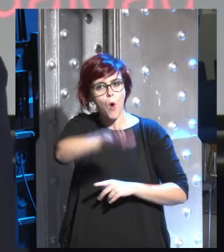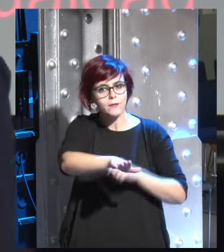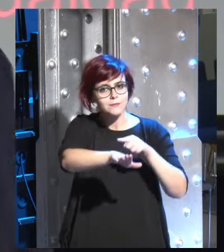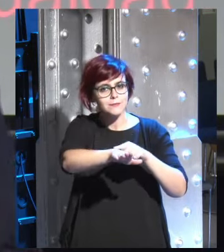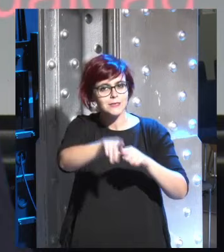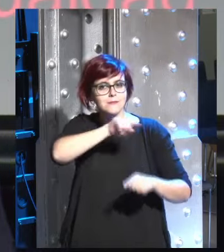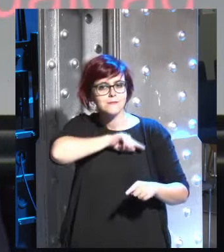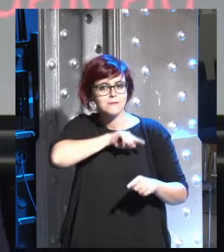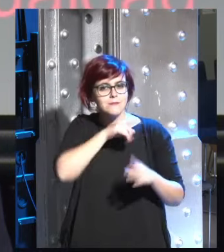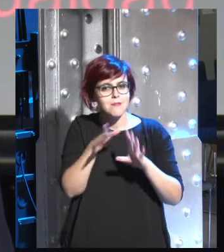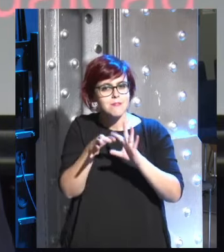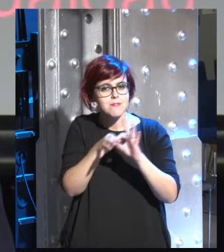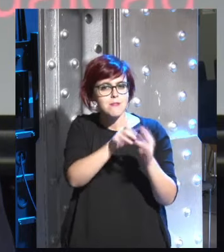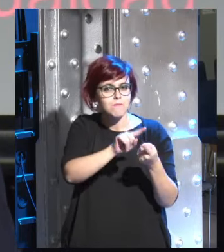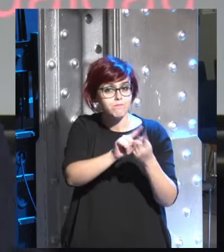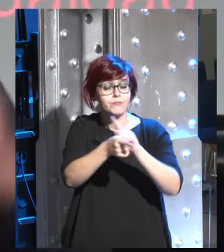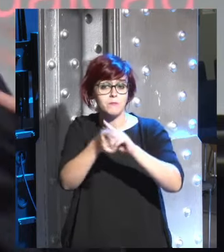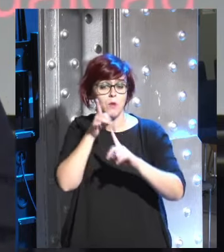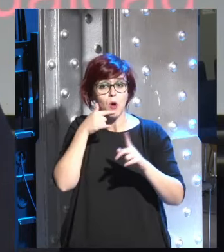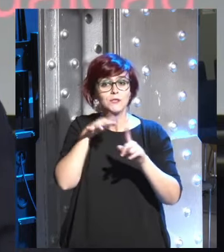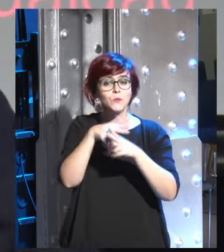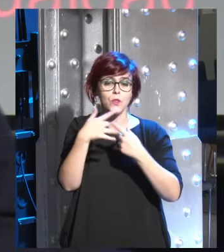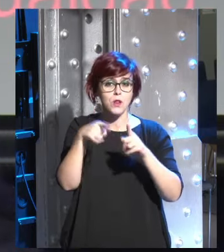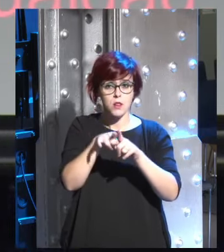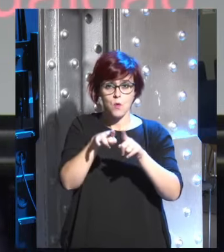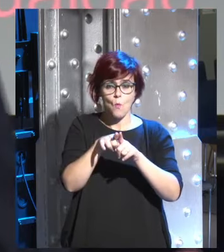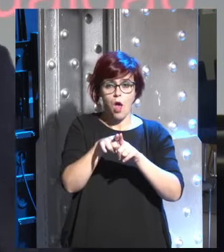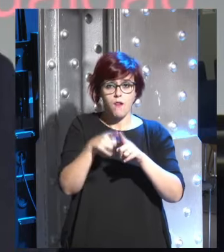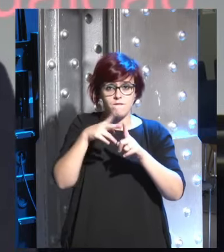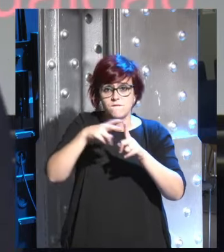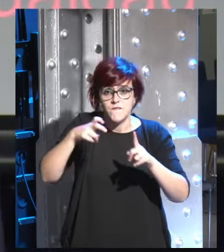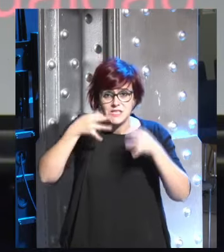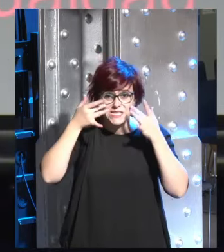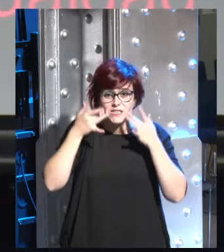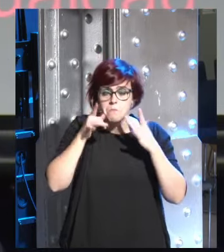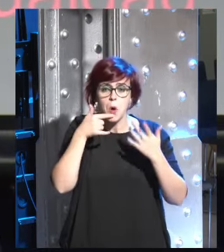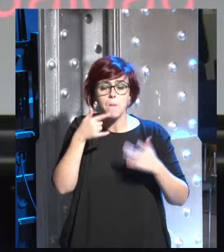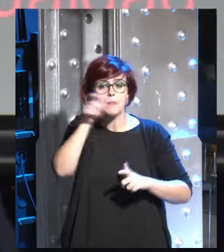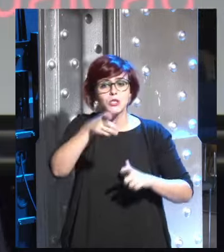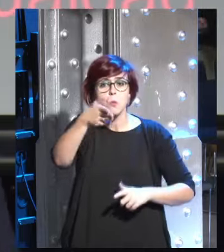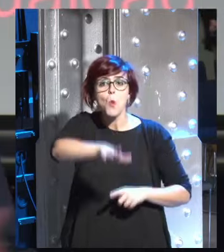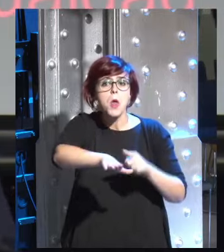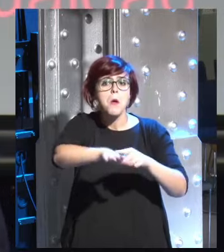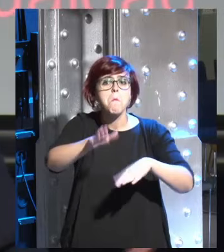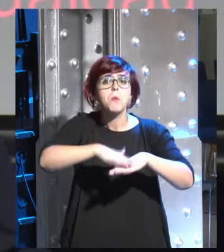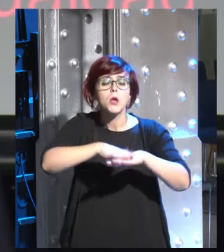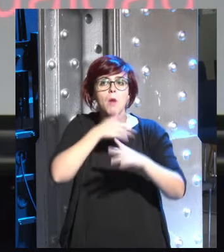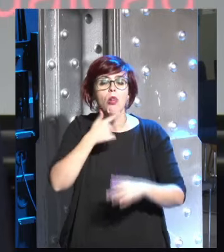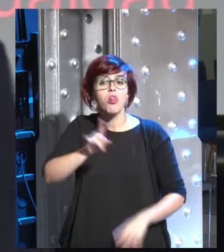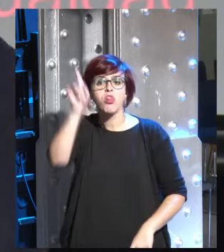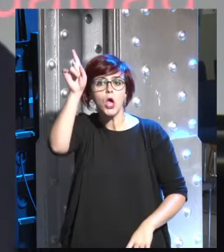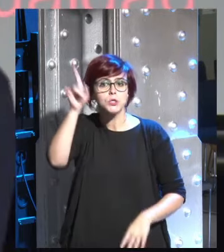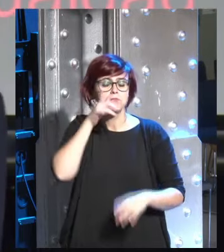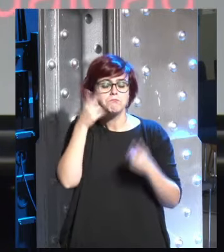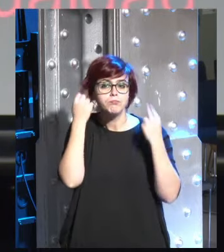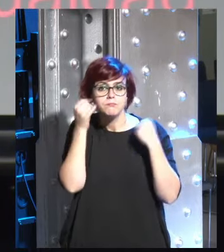también hay que pensar que es un fenómeno metafísico porque la gente tiene que morir pues porque Dios lo quiere así eso es lo que